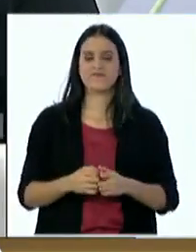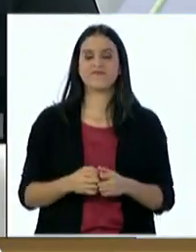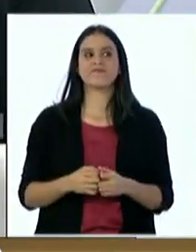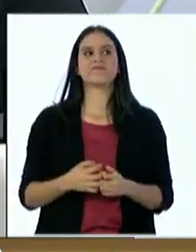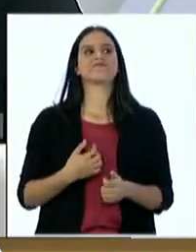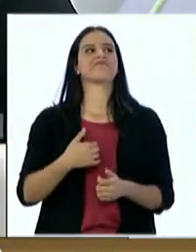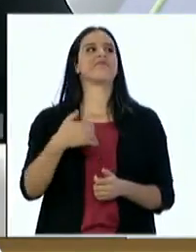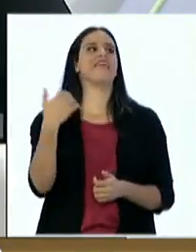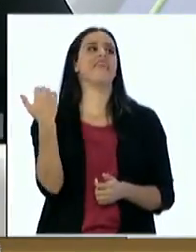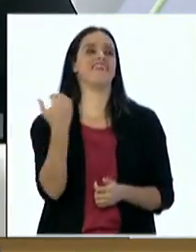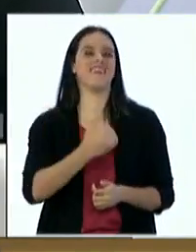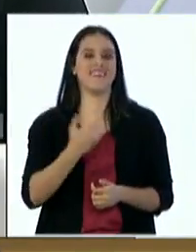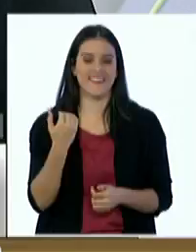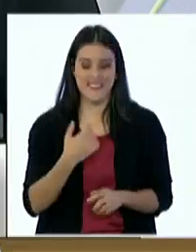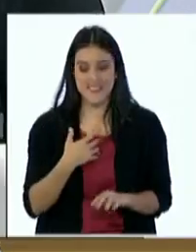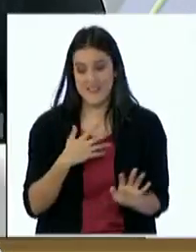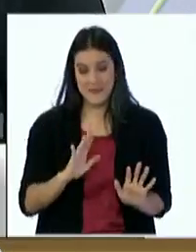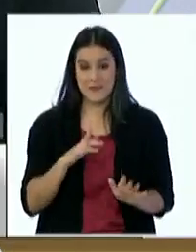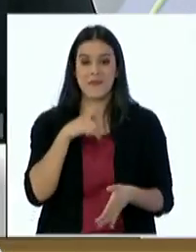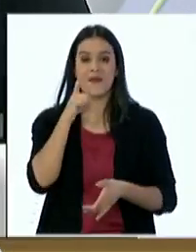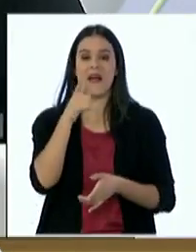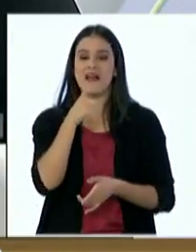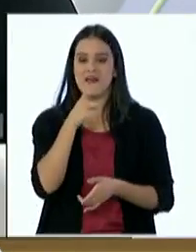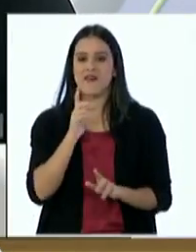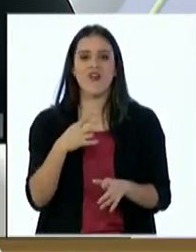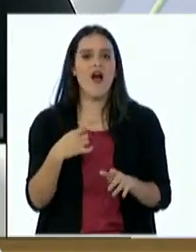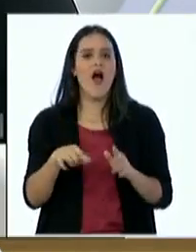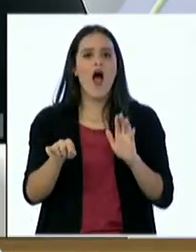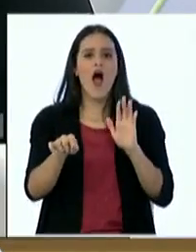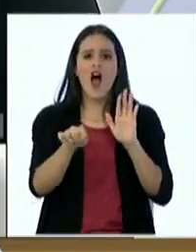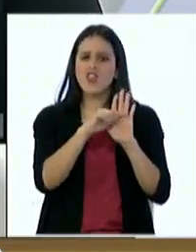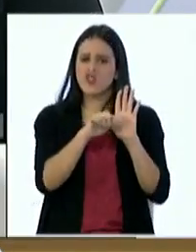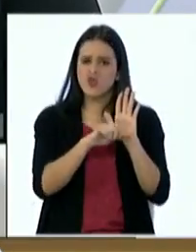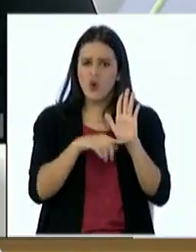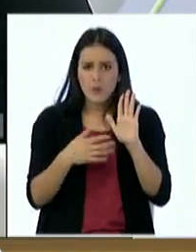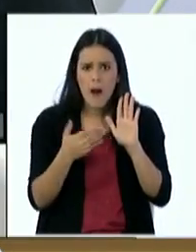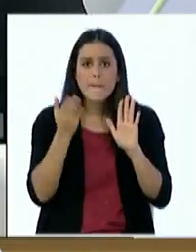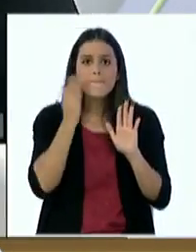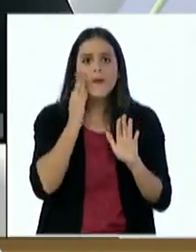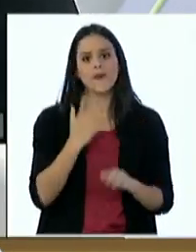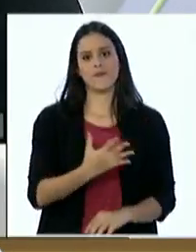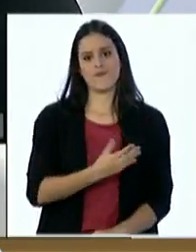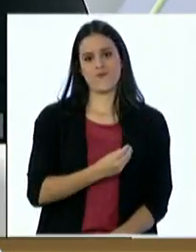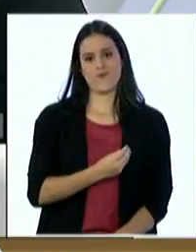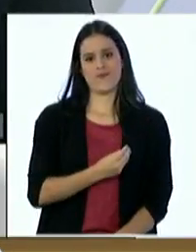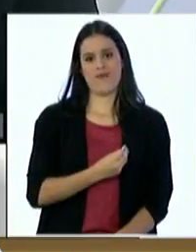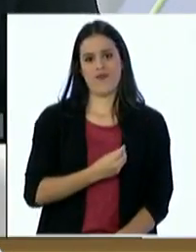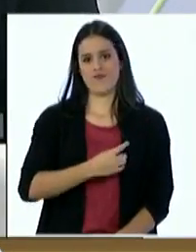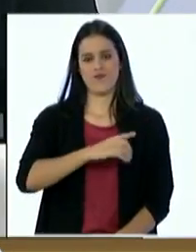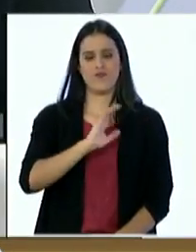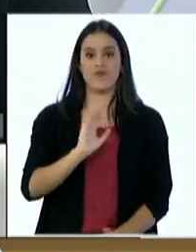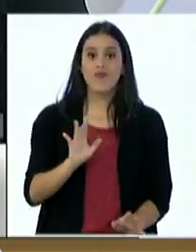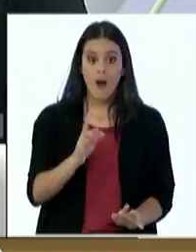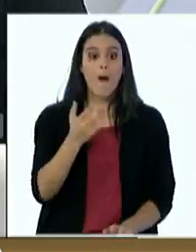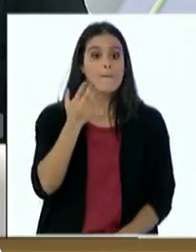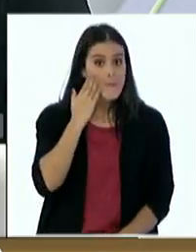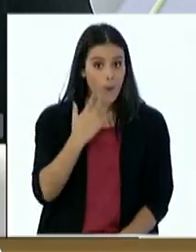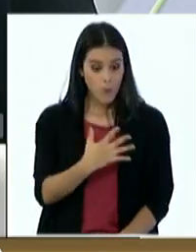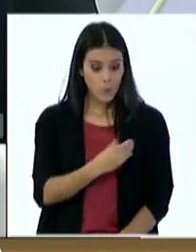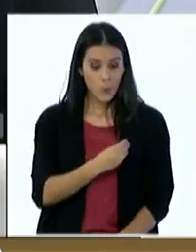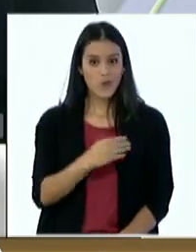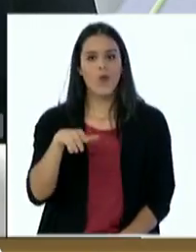bueno, primero que nada el requisito sine qua non para decirles que la madre esté amamantando ya, el solo hecho de que la madre esté